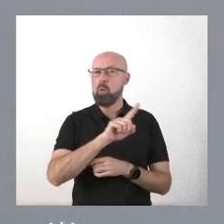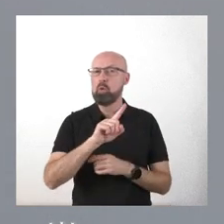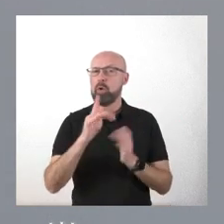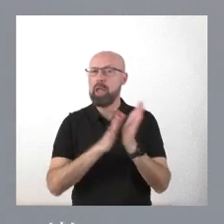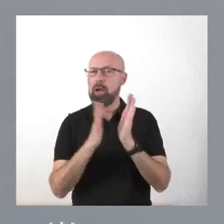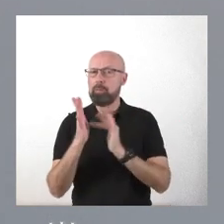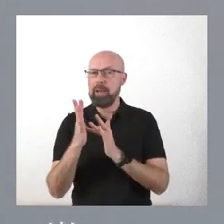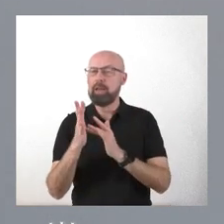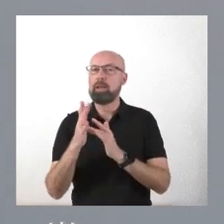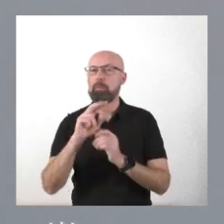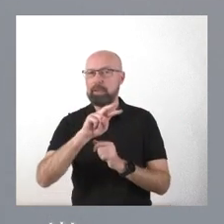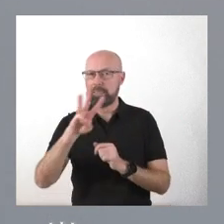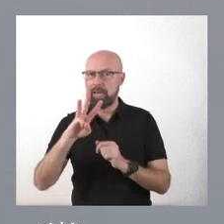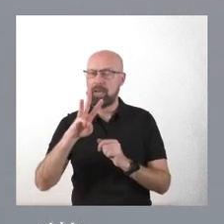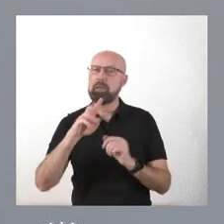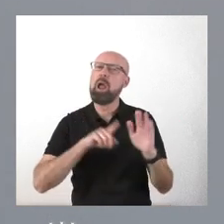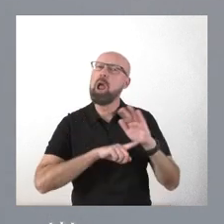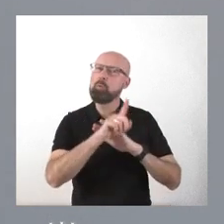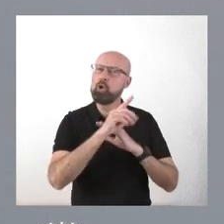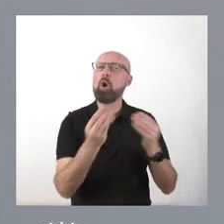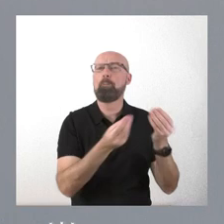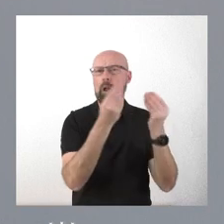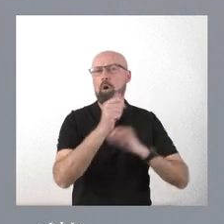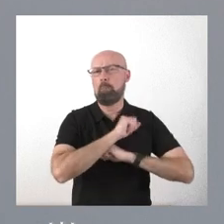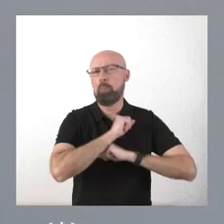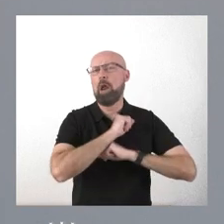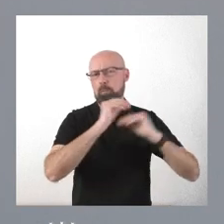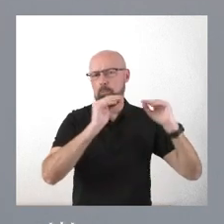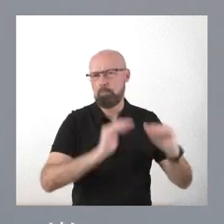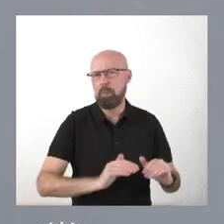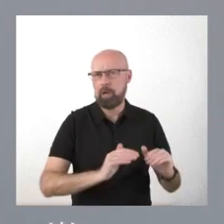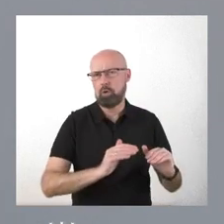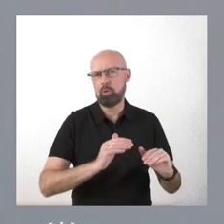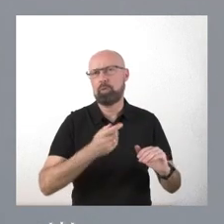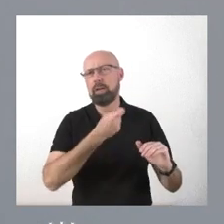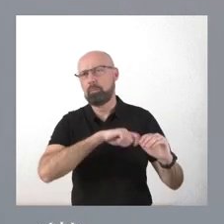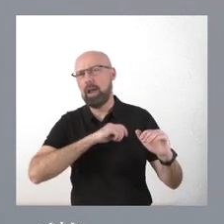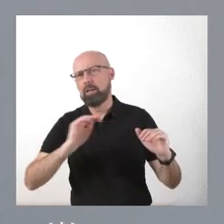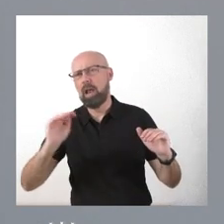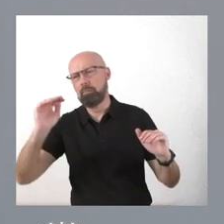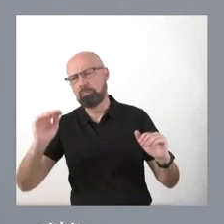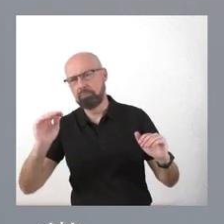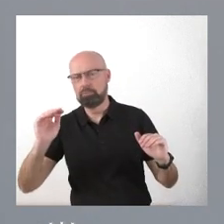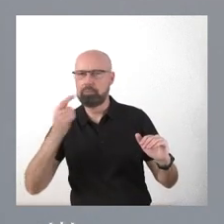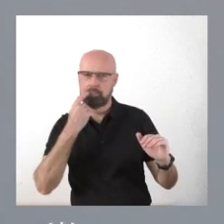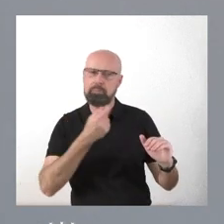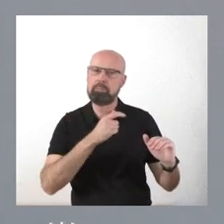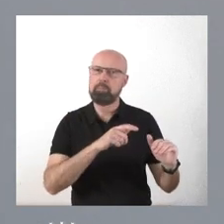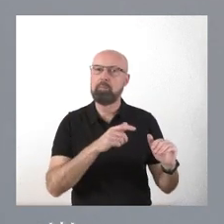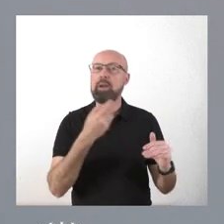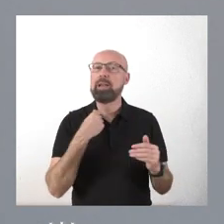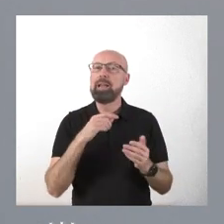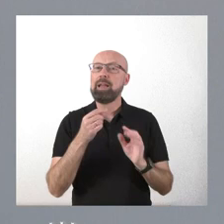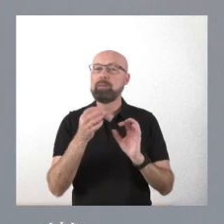mejor en Castilla y León. El paro ha bajado cinco veces por encima de la media nacional. Y nuestra tasa de paro es hoy tres puntos menor que la media